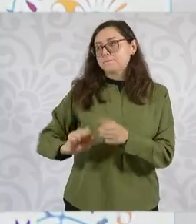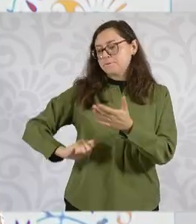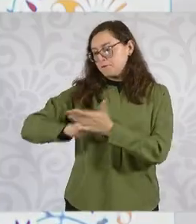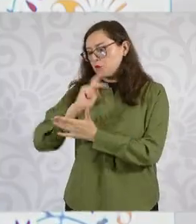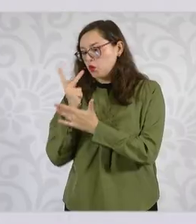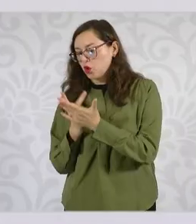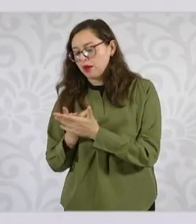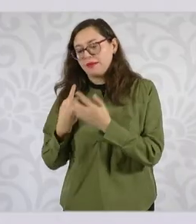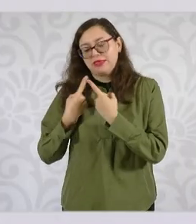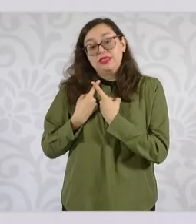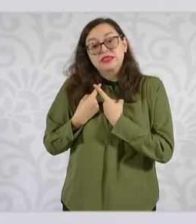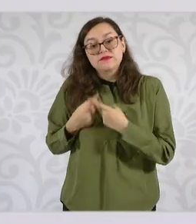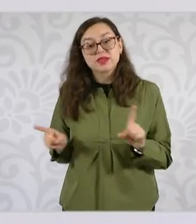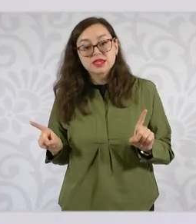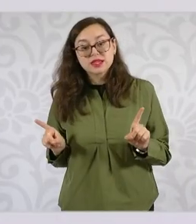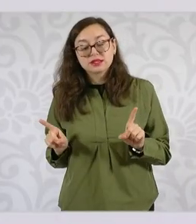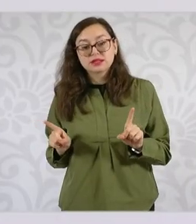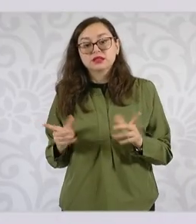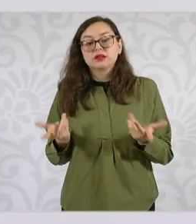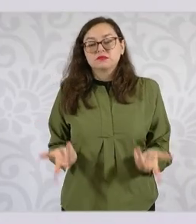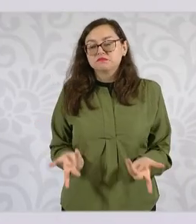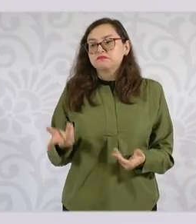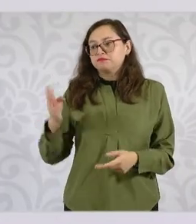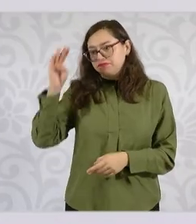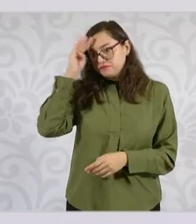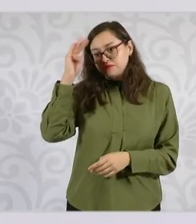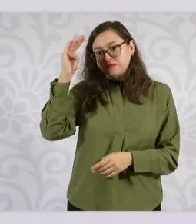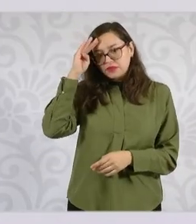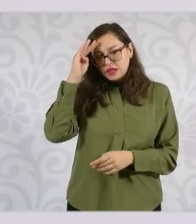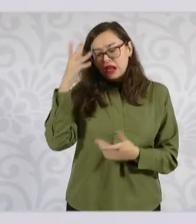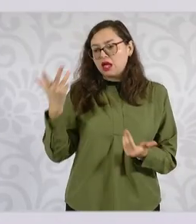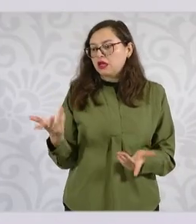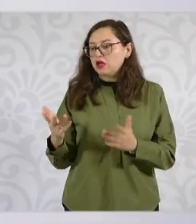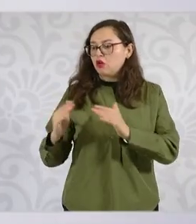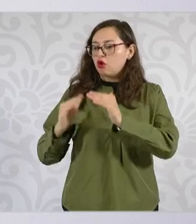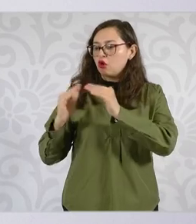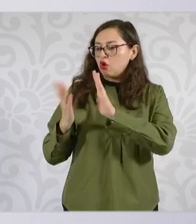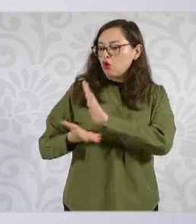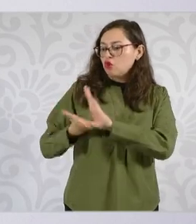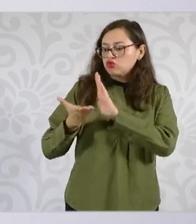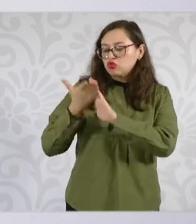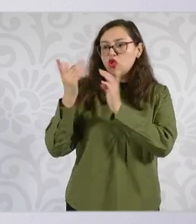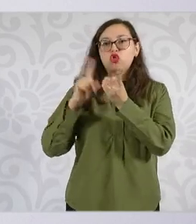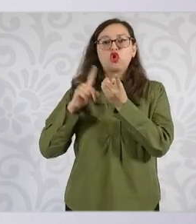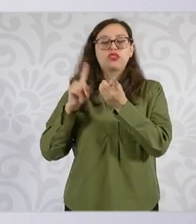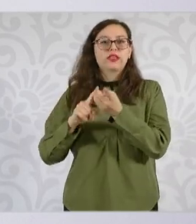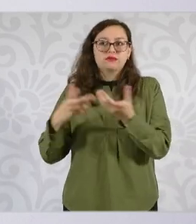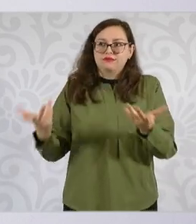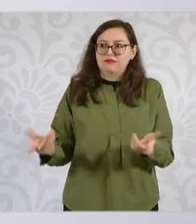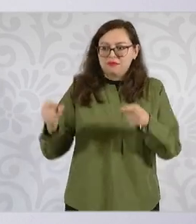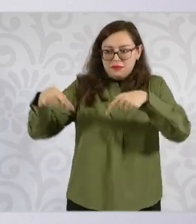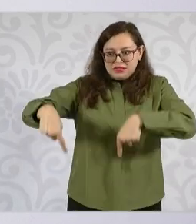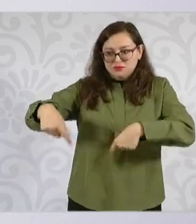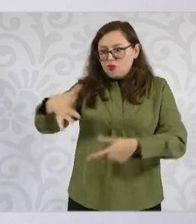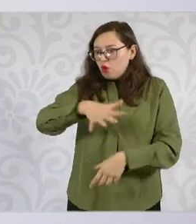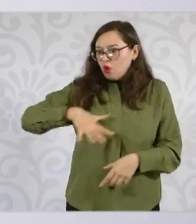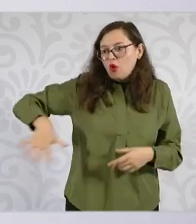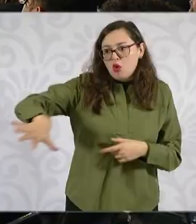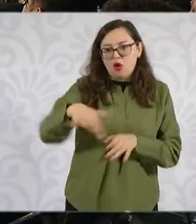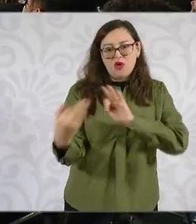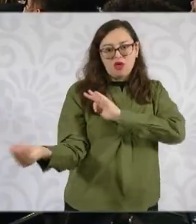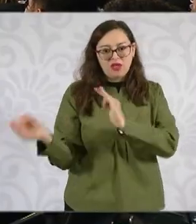terrenos donde se construyen las unidades habitacionales cercanos a los lugares de trabajo, donde haya servicios,